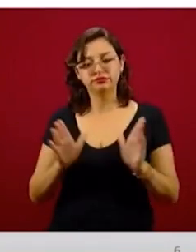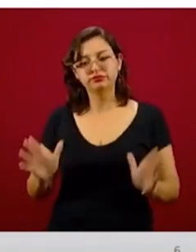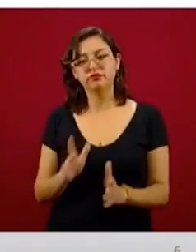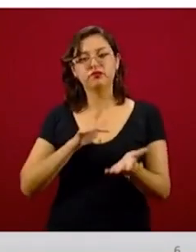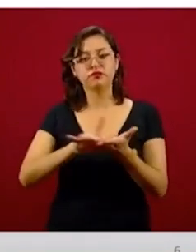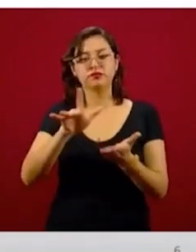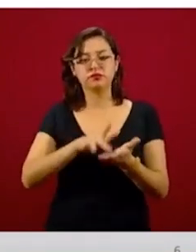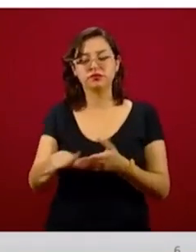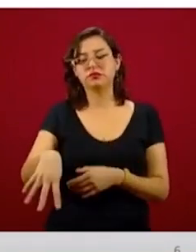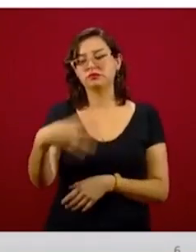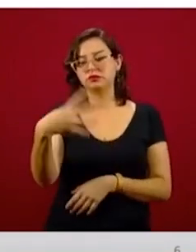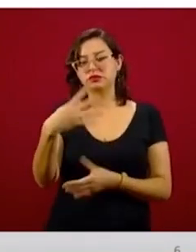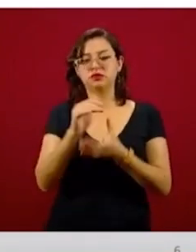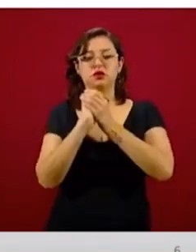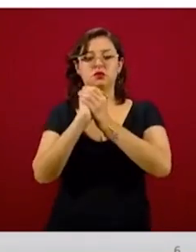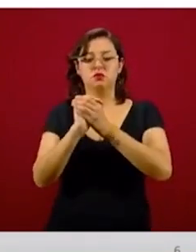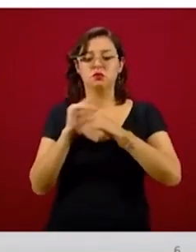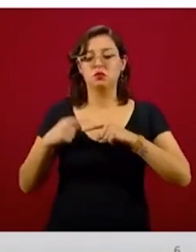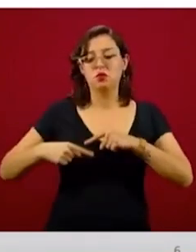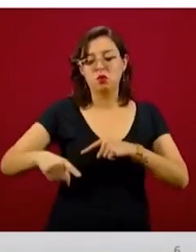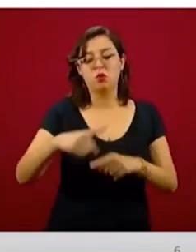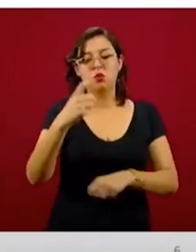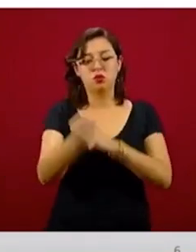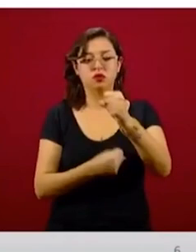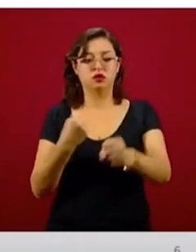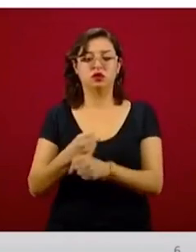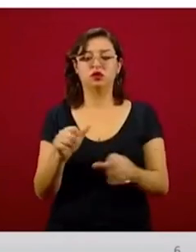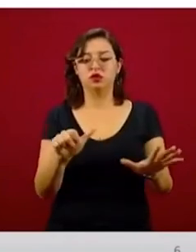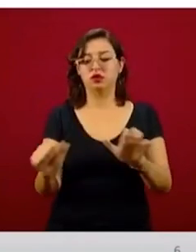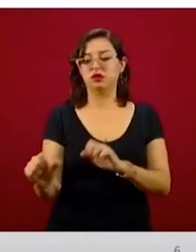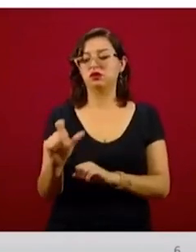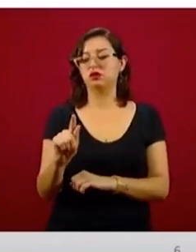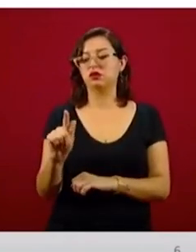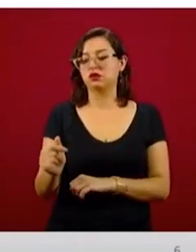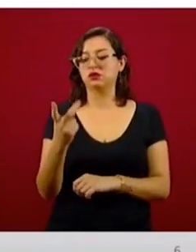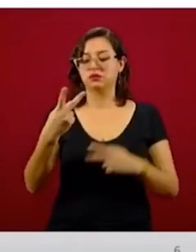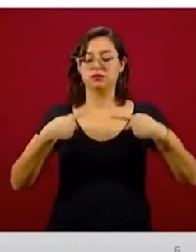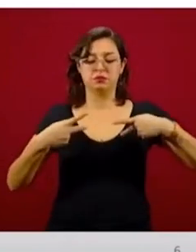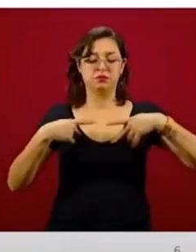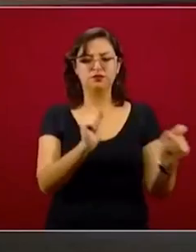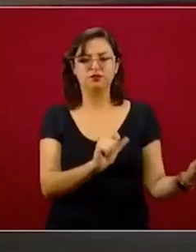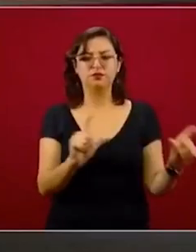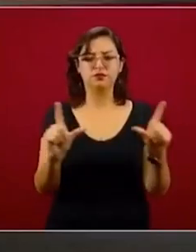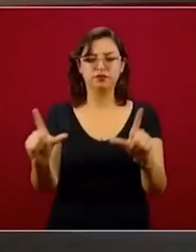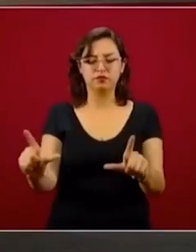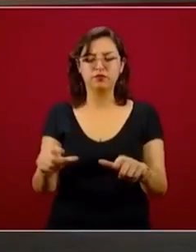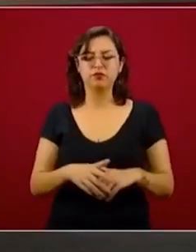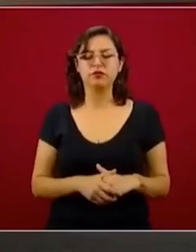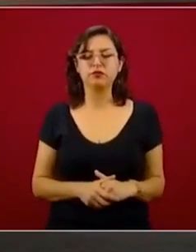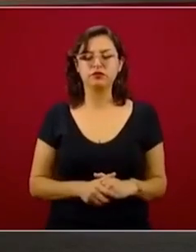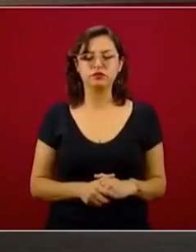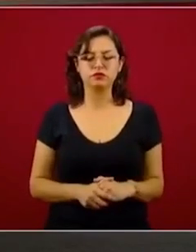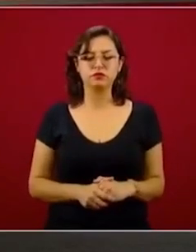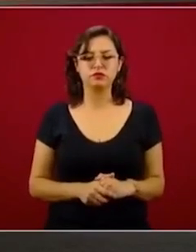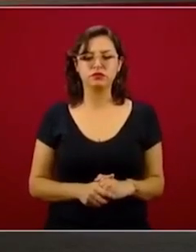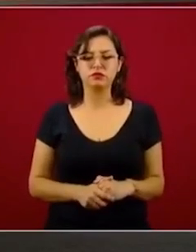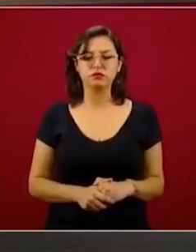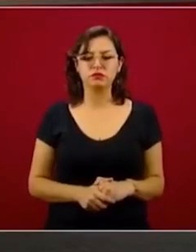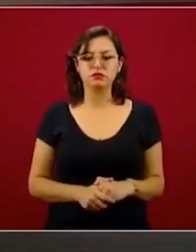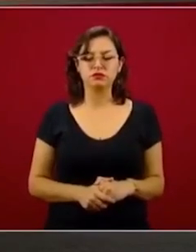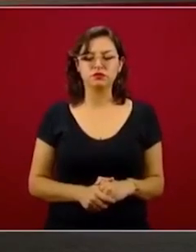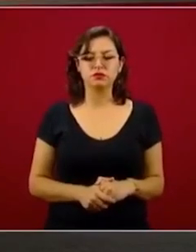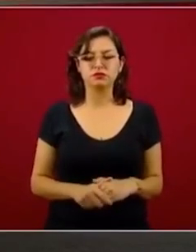estos 14 sorteos que vamos a realizar en el año a más de 672 mil trabajadores jubilados y pensionados. Recordarles que el segundo sorteo,